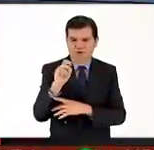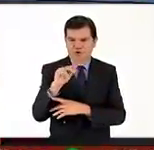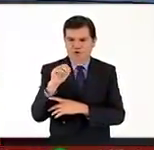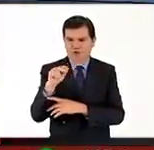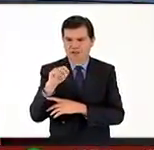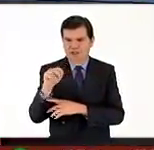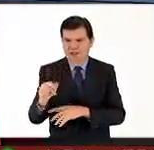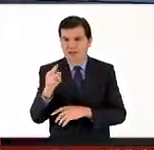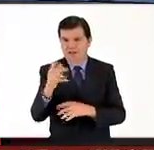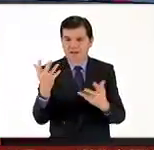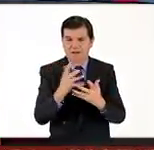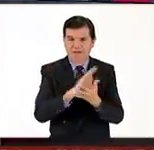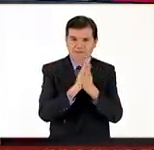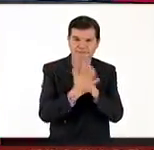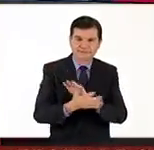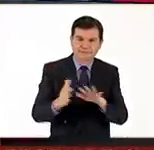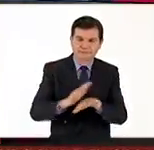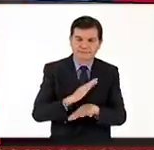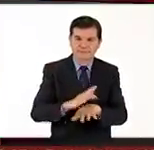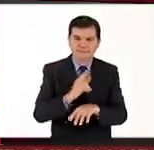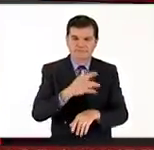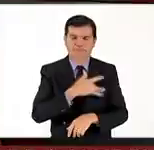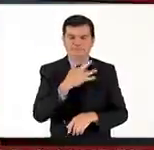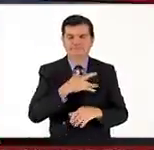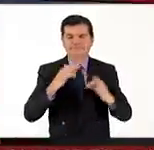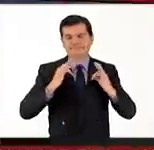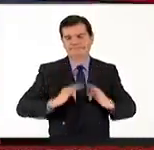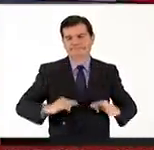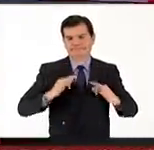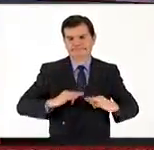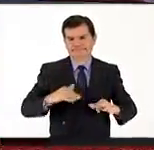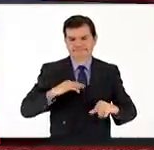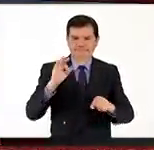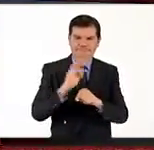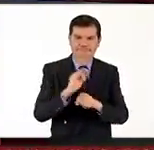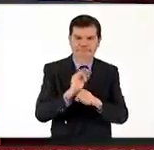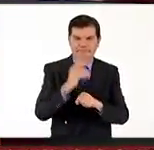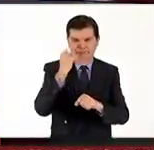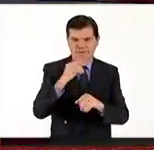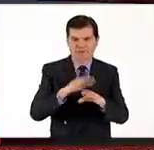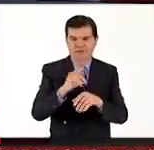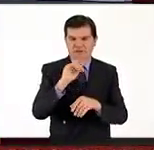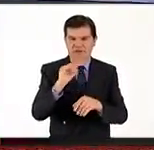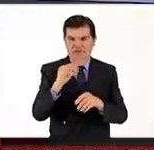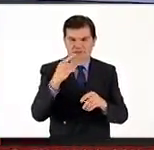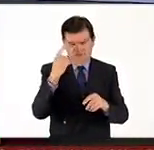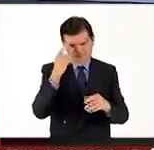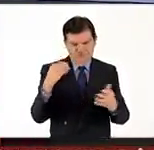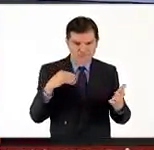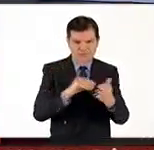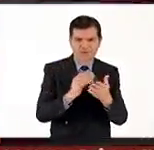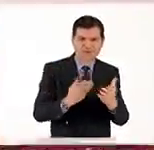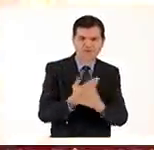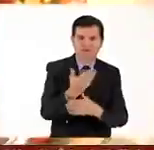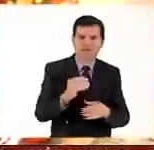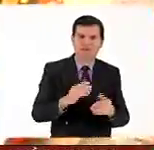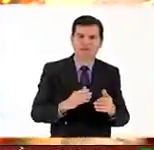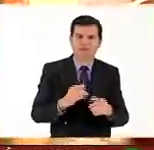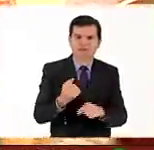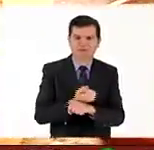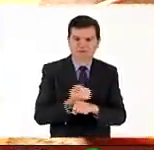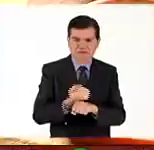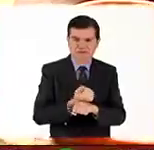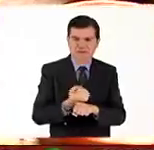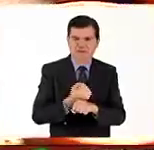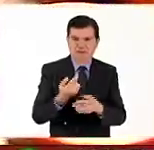y esto se traducirá en una sensación de bienestar y favorecerá que el triptófano pase antes a la sangre. Por el